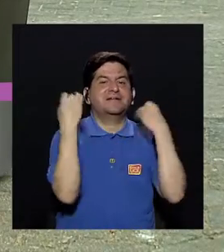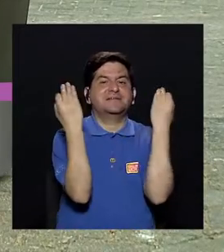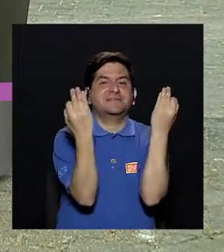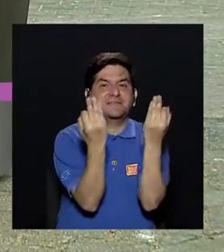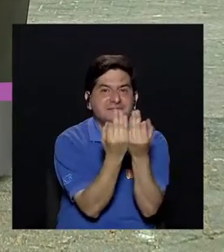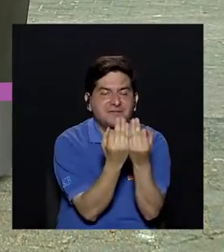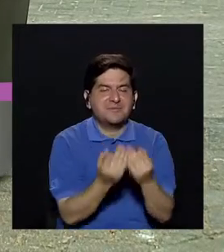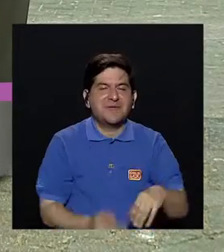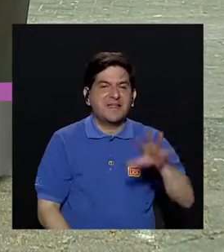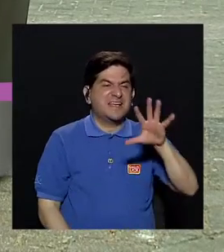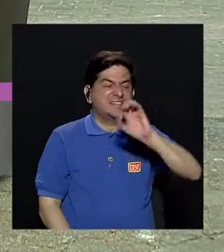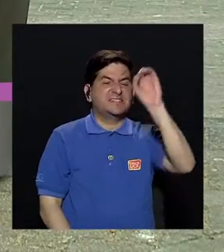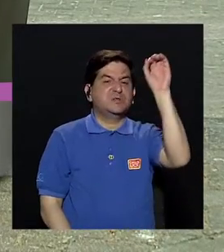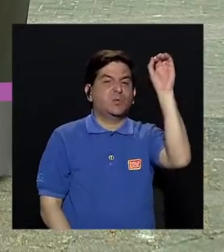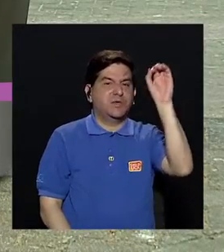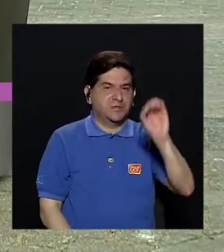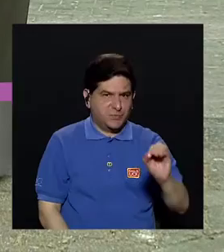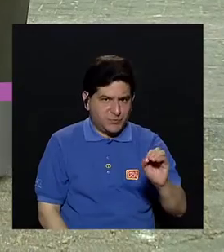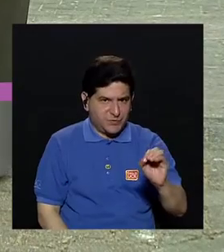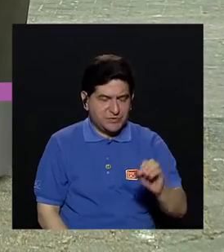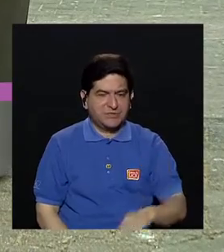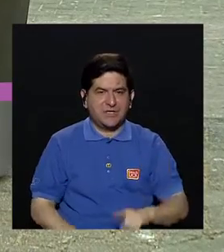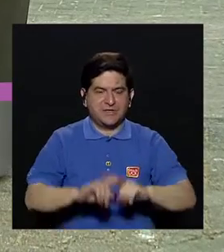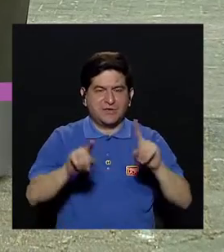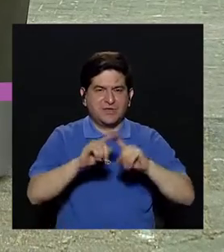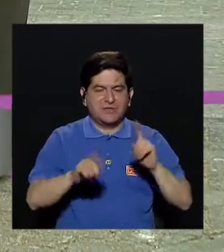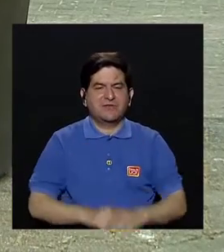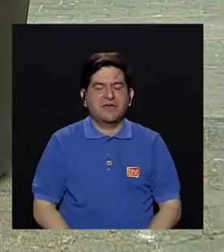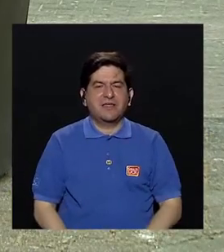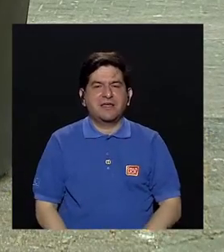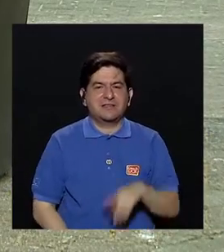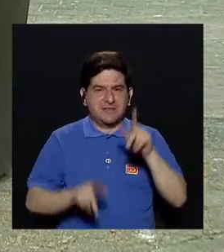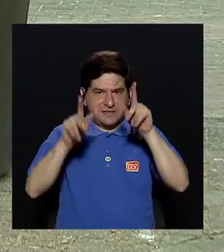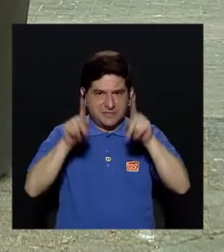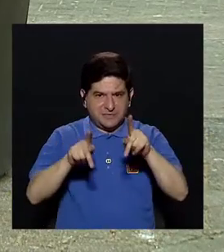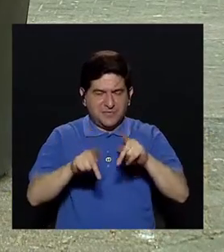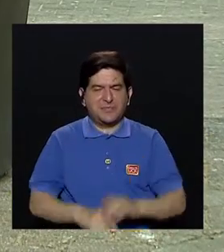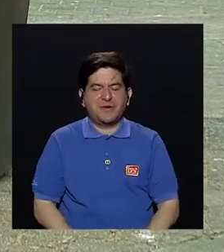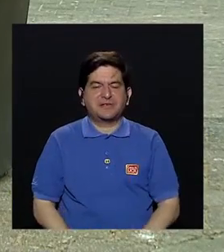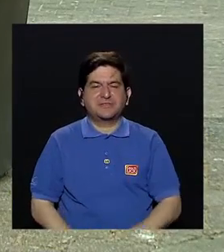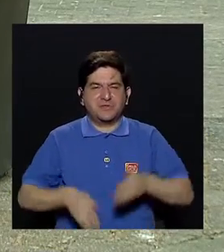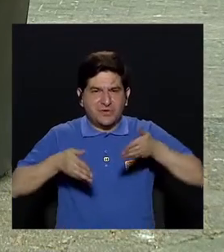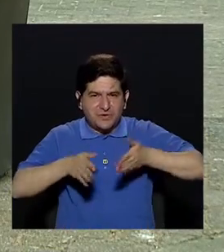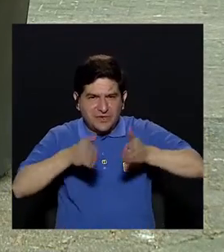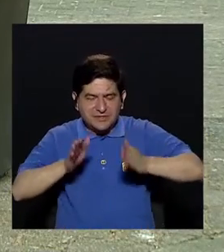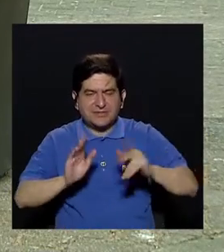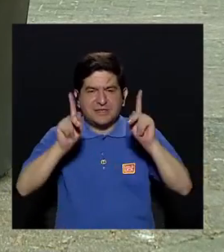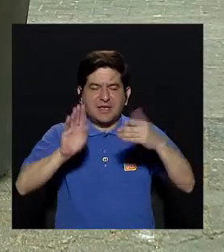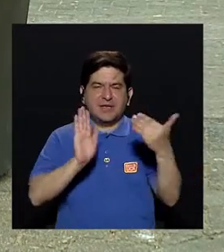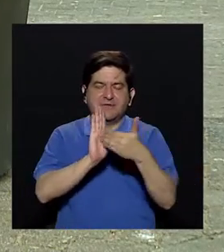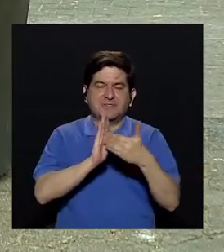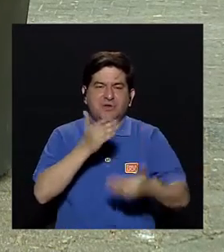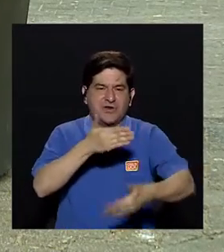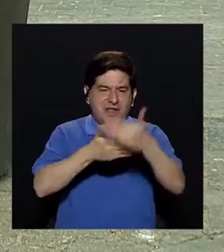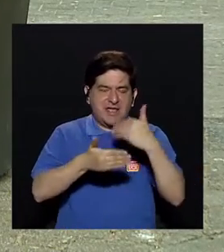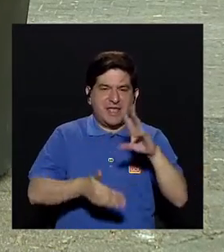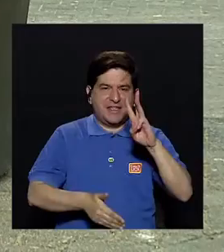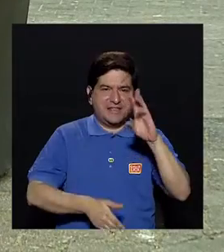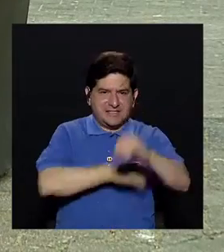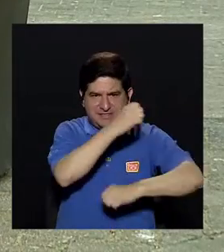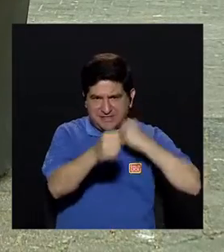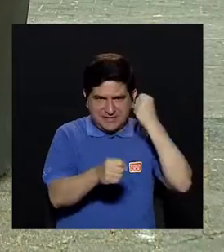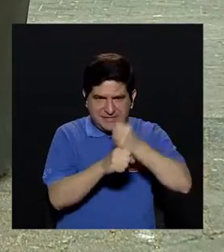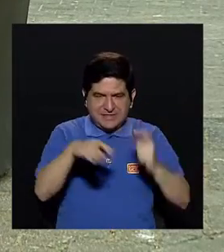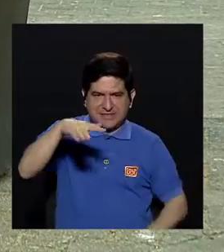familias, al menos en el 50% de los descendientes del afectado y aparece antes de los 60